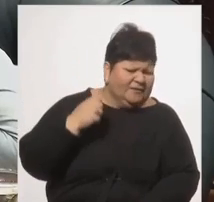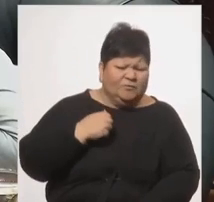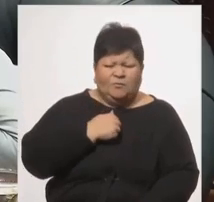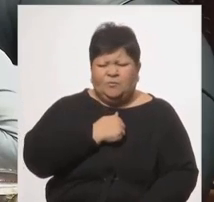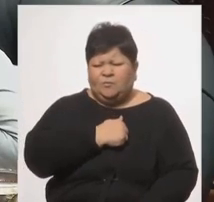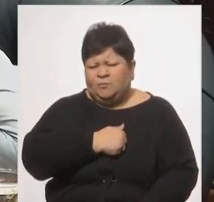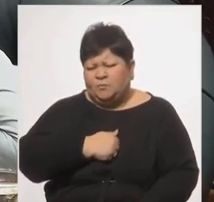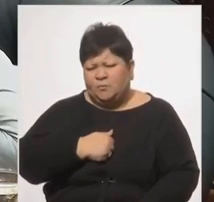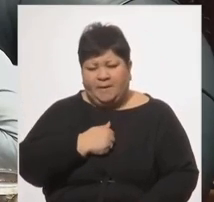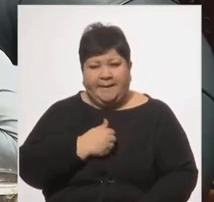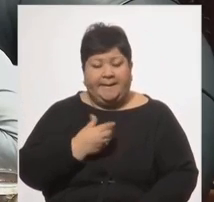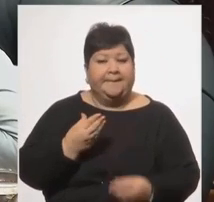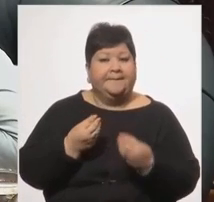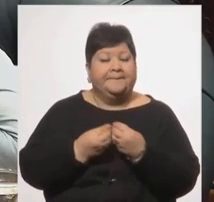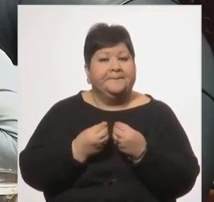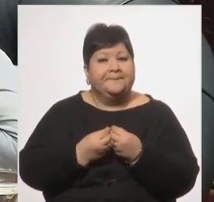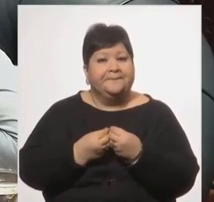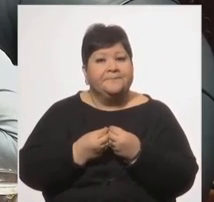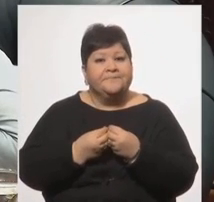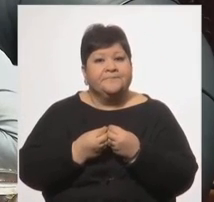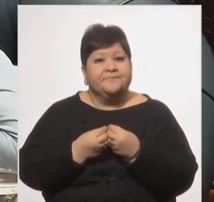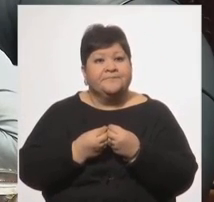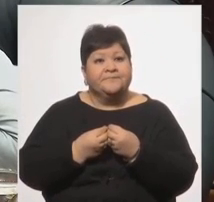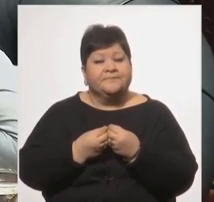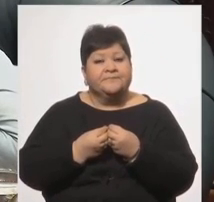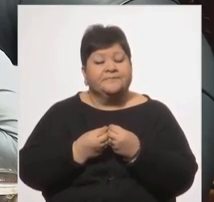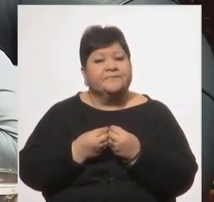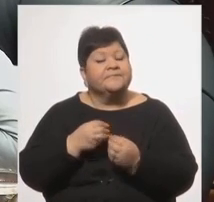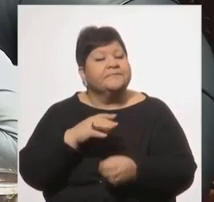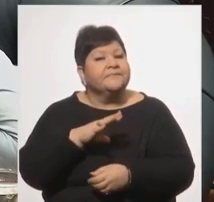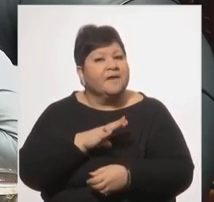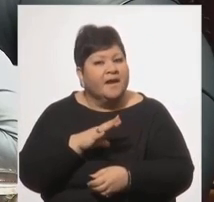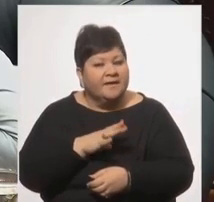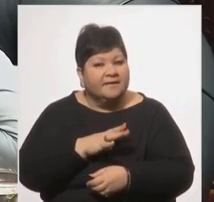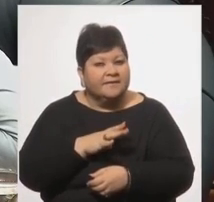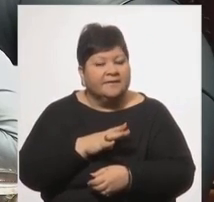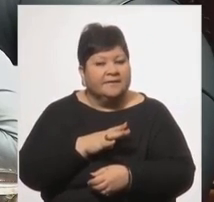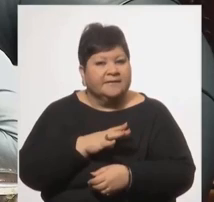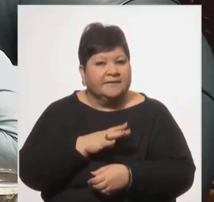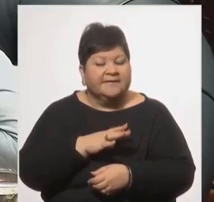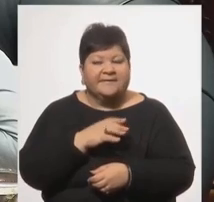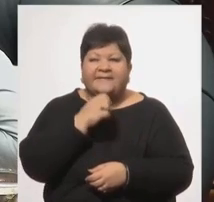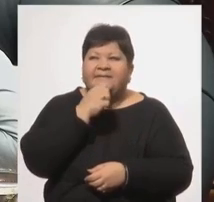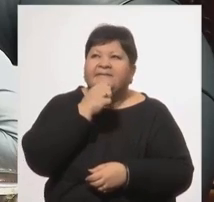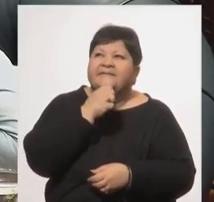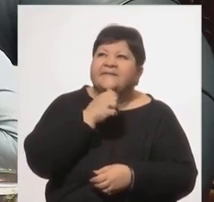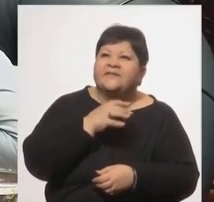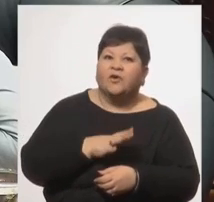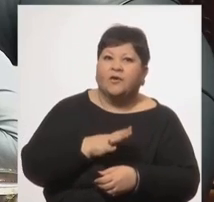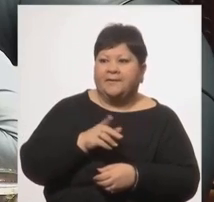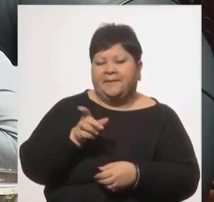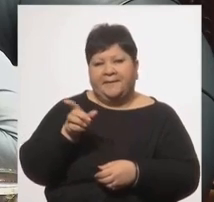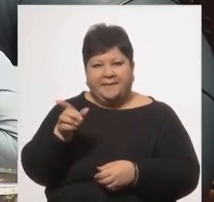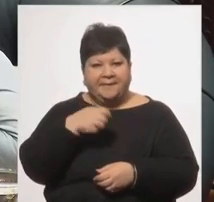Creo que uno encuentra en la historia de Pepe,